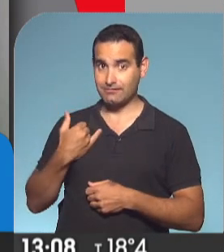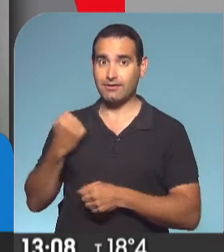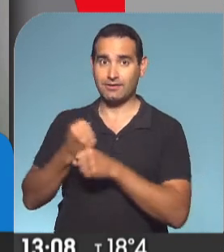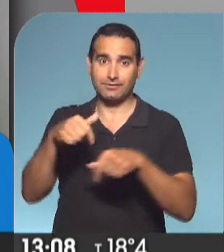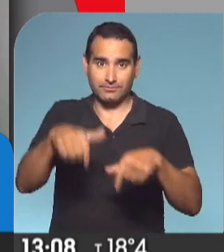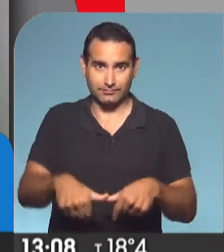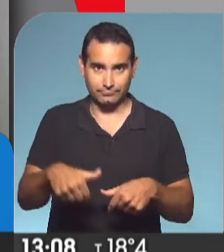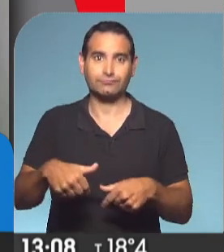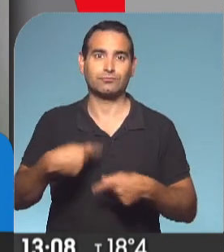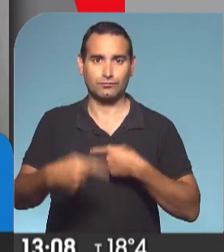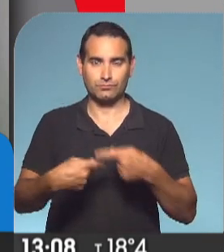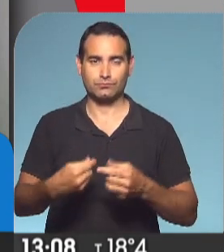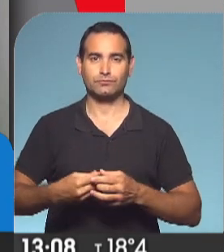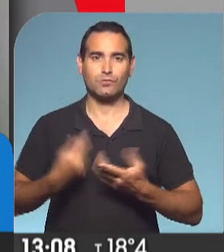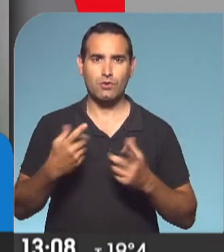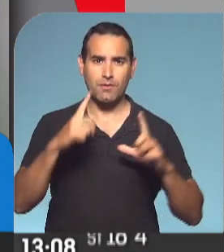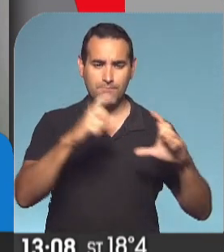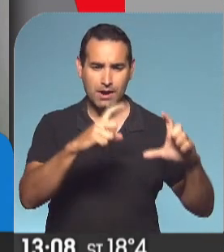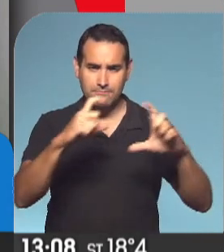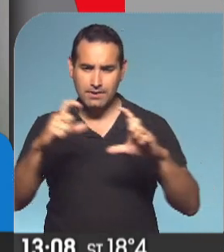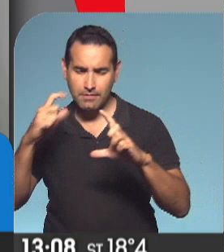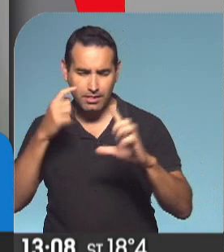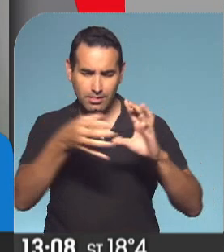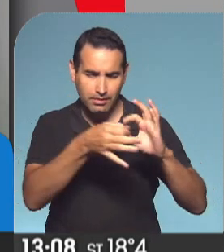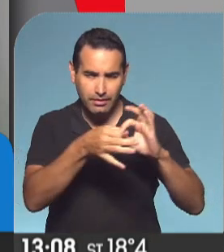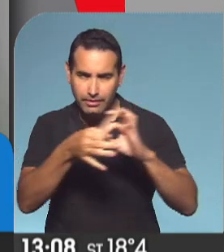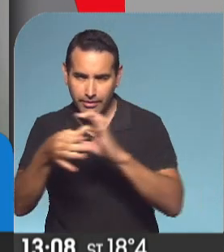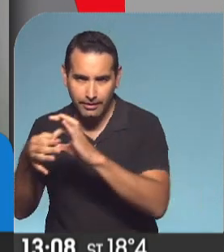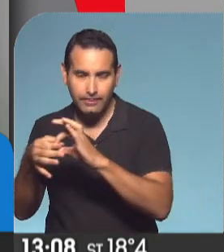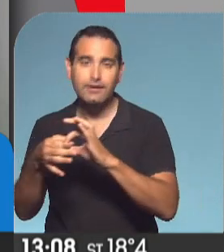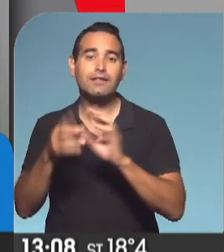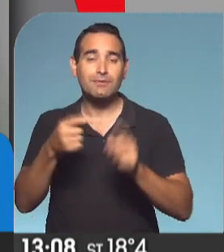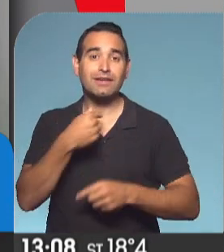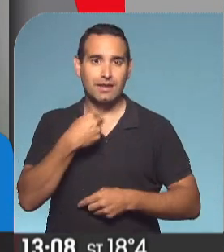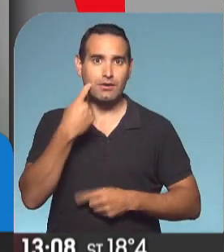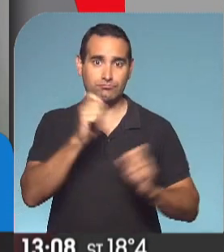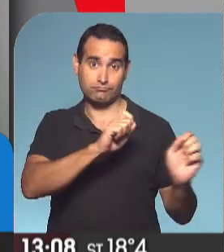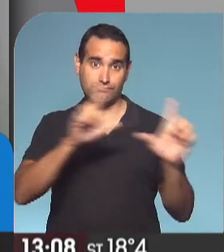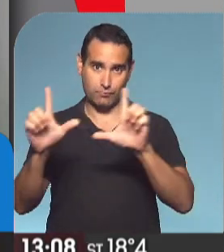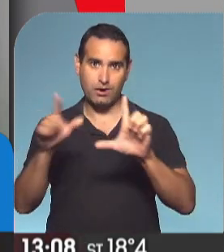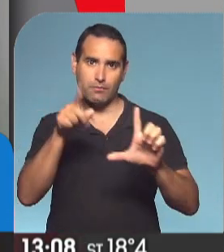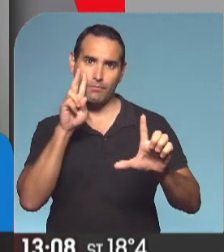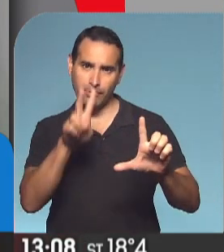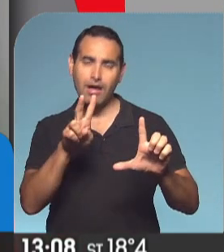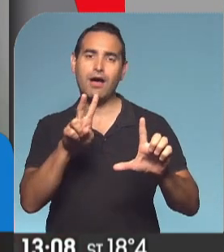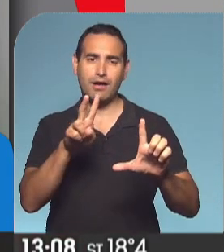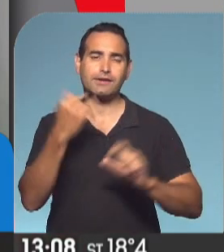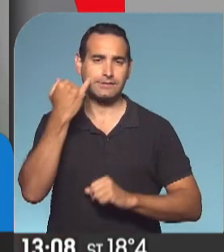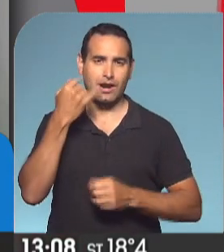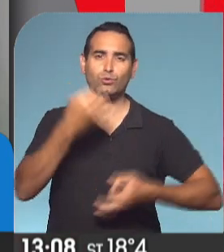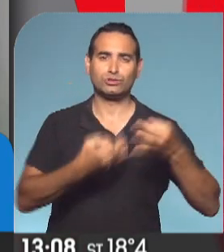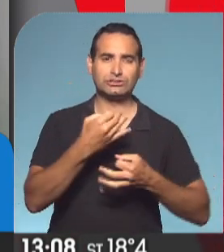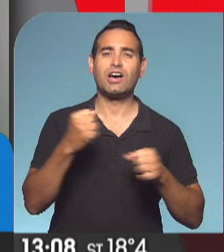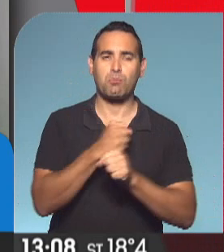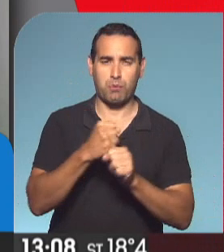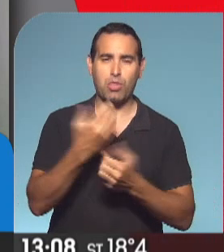reconstruir las imágenes hacia las 9 de la mañana. Y también quiero que lo podamos ver en imágenes que hemos sido autorizados por la justicia